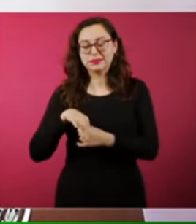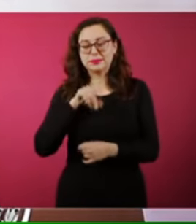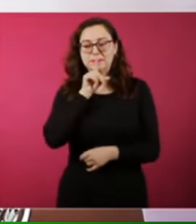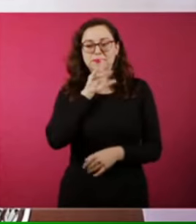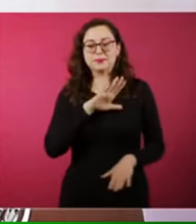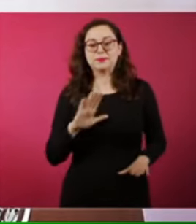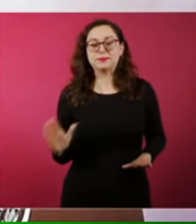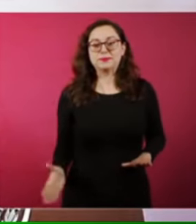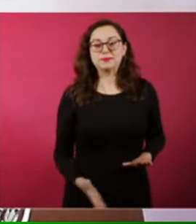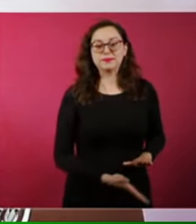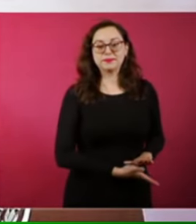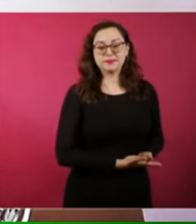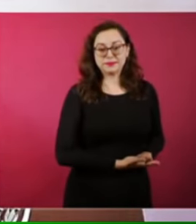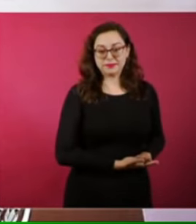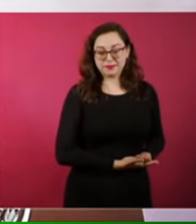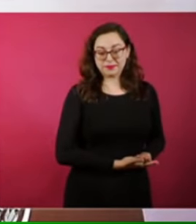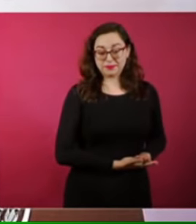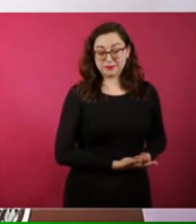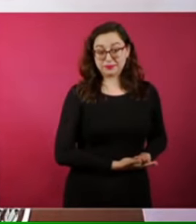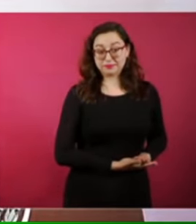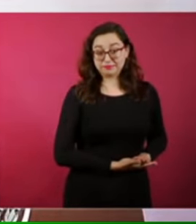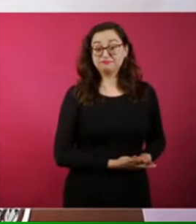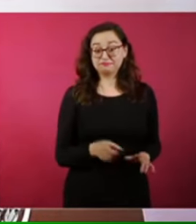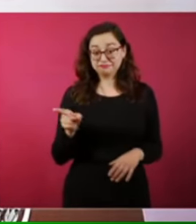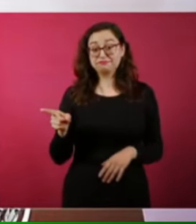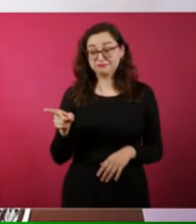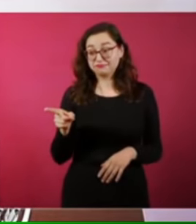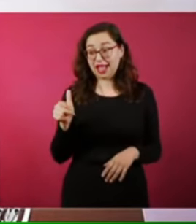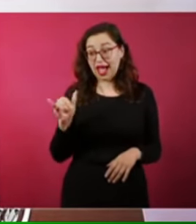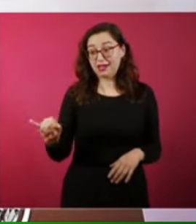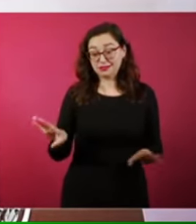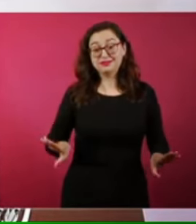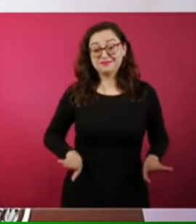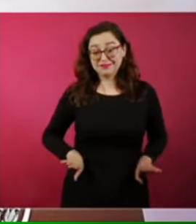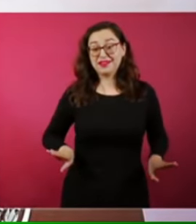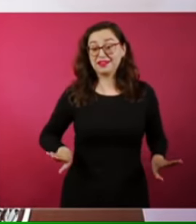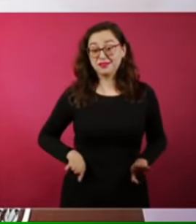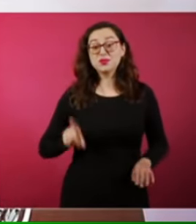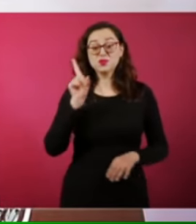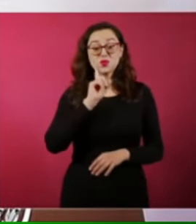y esa es Luisa María,